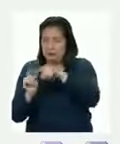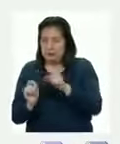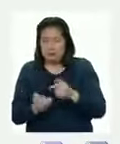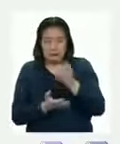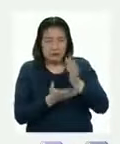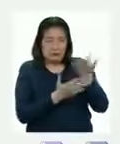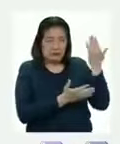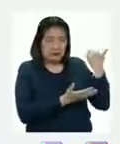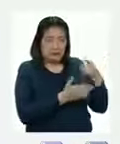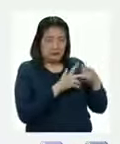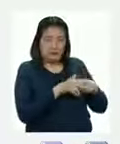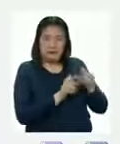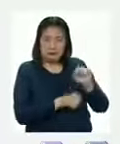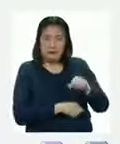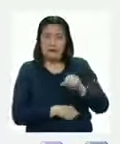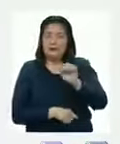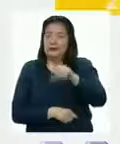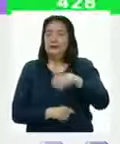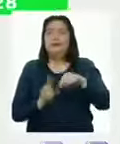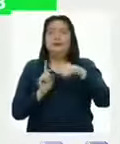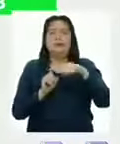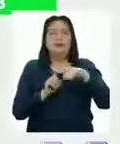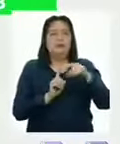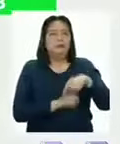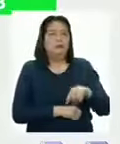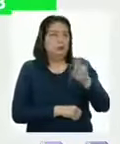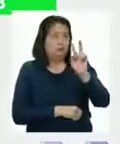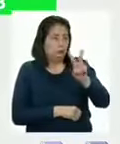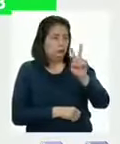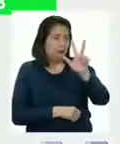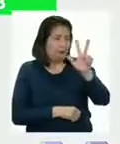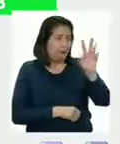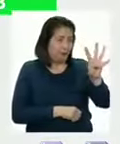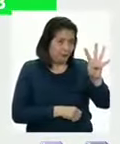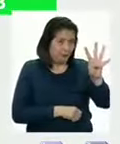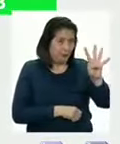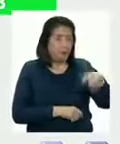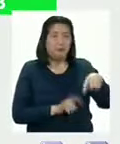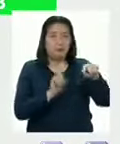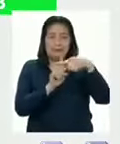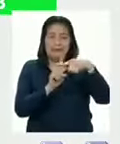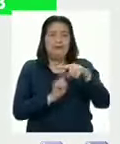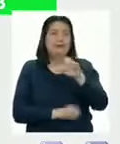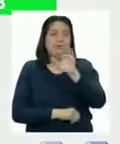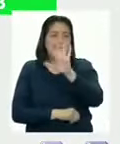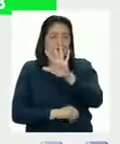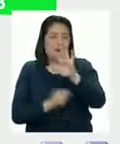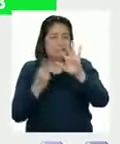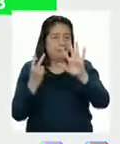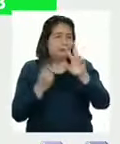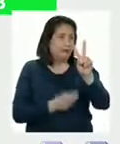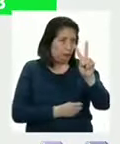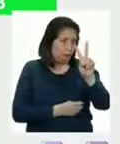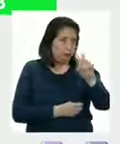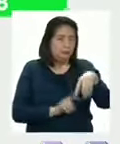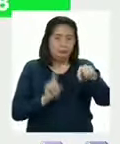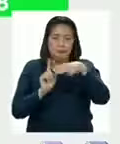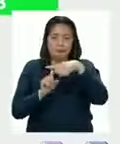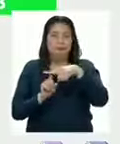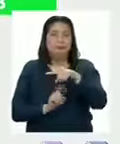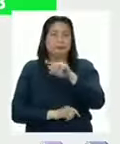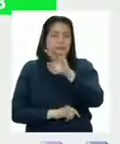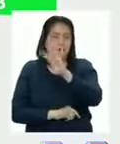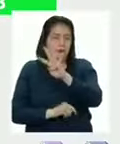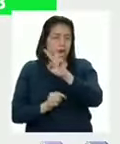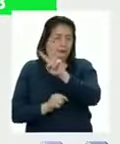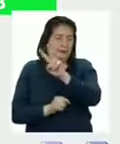problema del inicio? Hay que sumar Doscientos treinta y cuatro Más quinientos setenta y dos Más